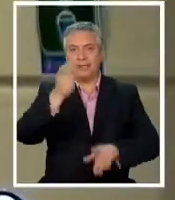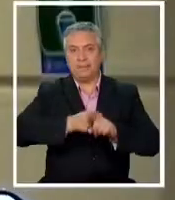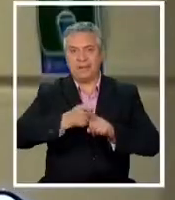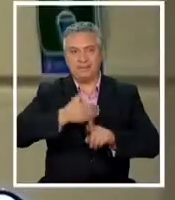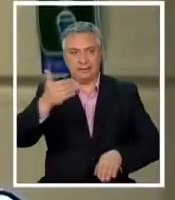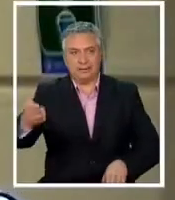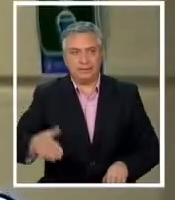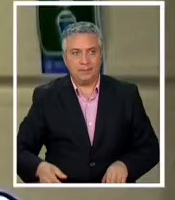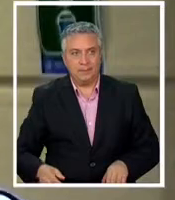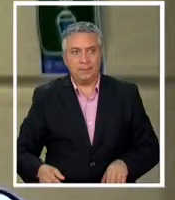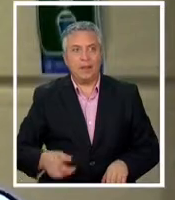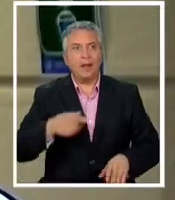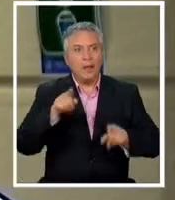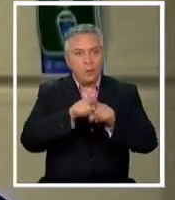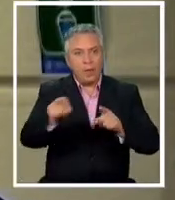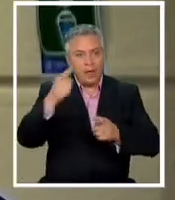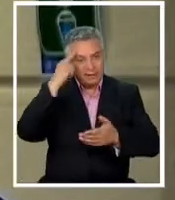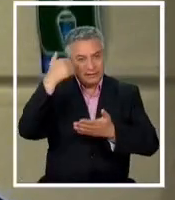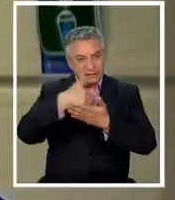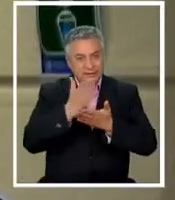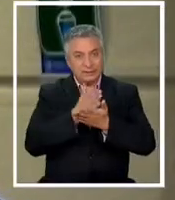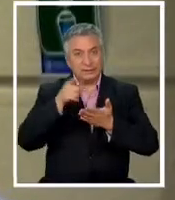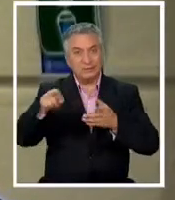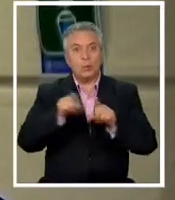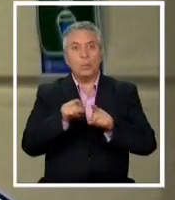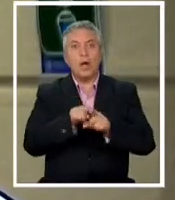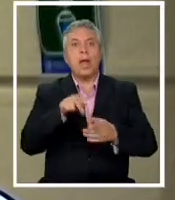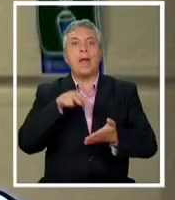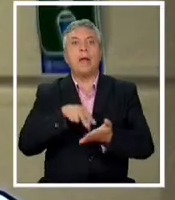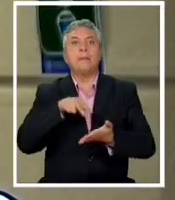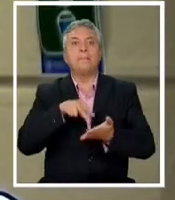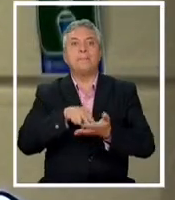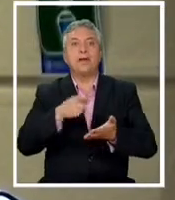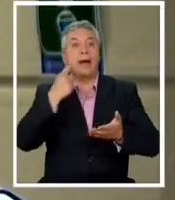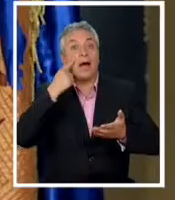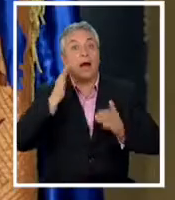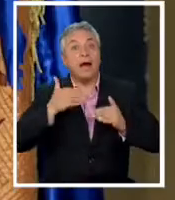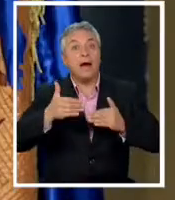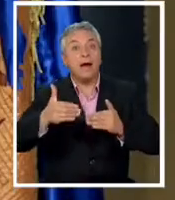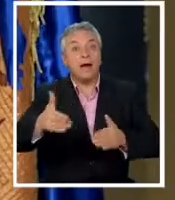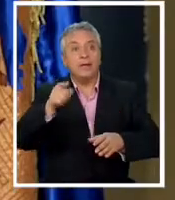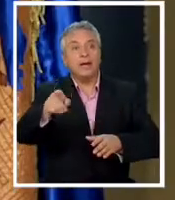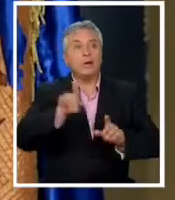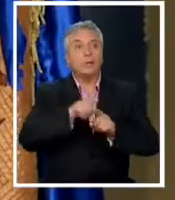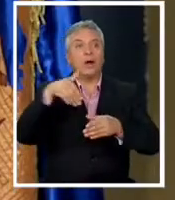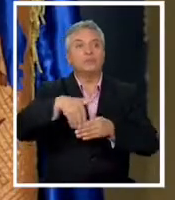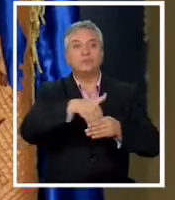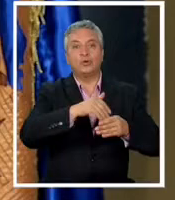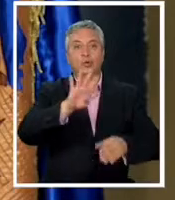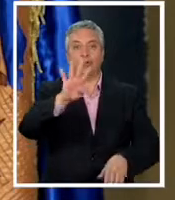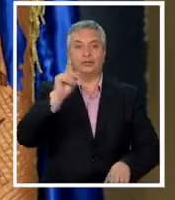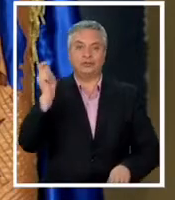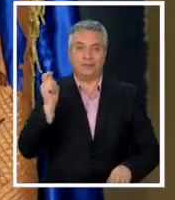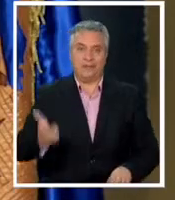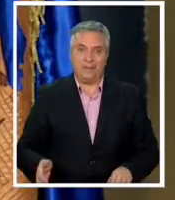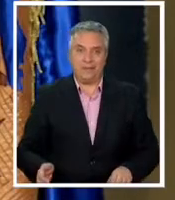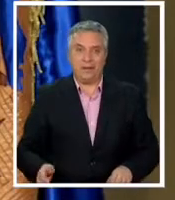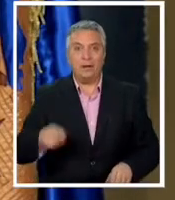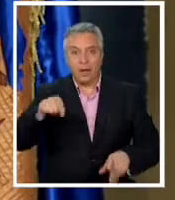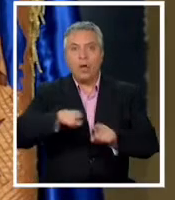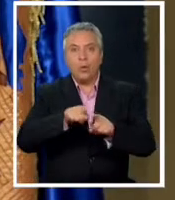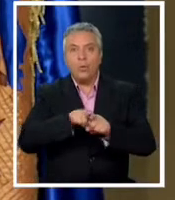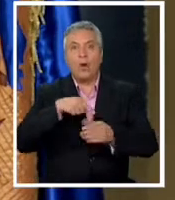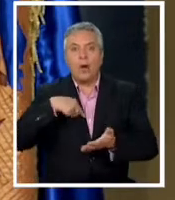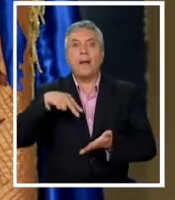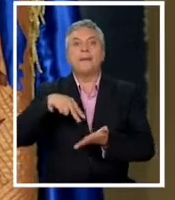Pareciera que la estrategia implícita que ha seguido el gobierno es esperar hasta el plebiscito del 4 de septiembre. Lo que no se puede aceptar es que estemos a la